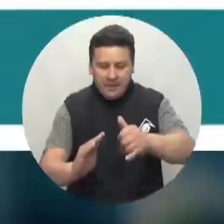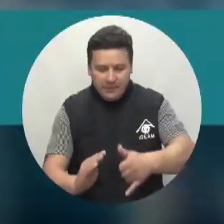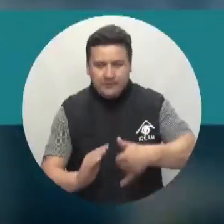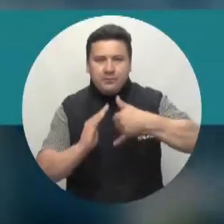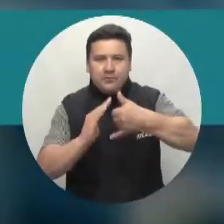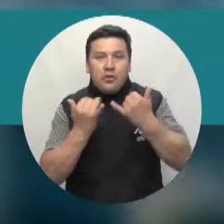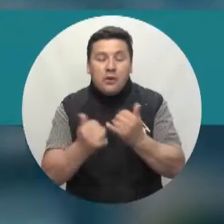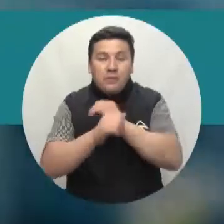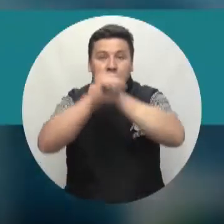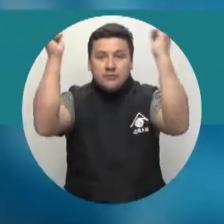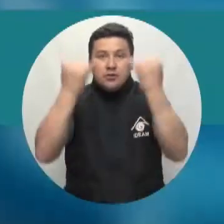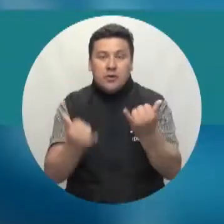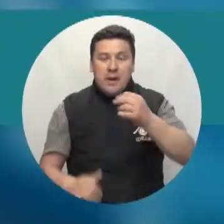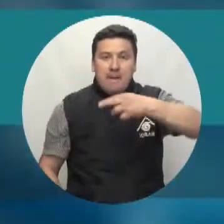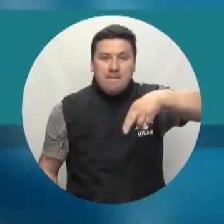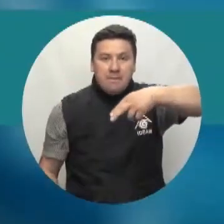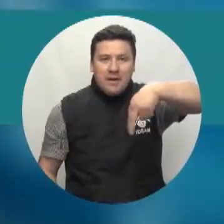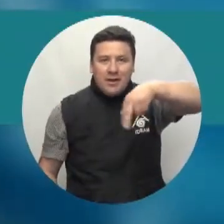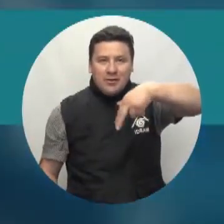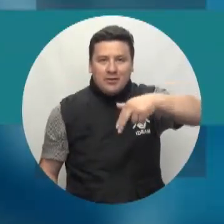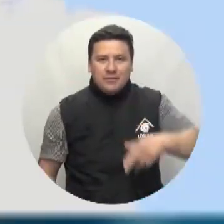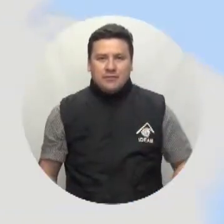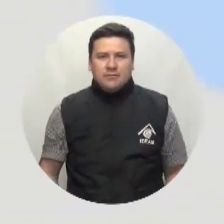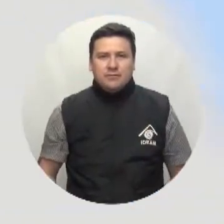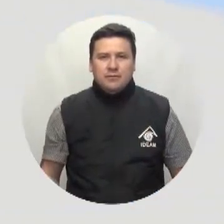Pronóstico del tiempo para la mañana del miércoles